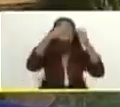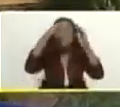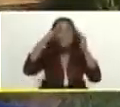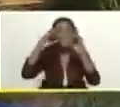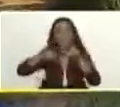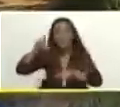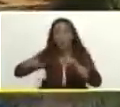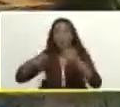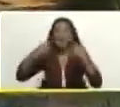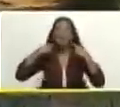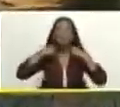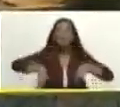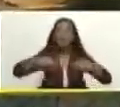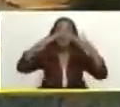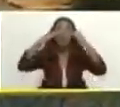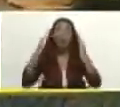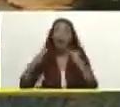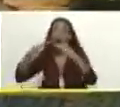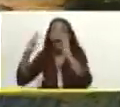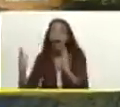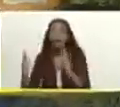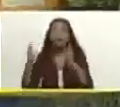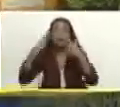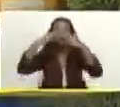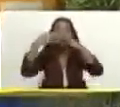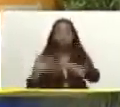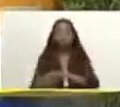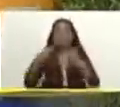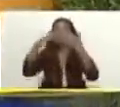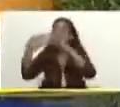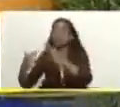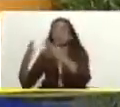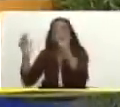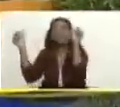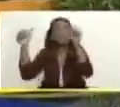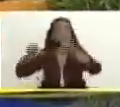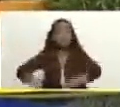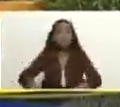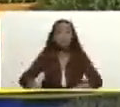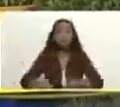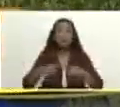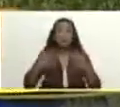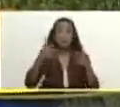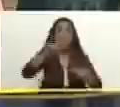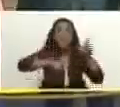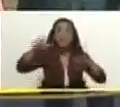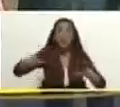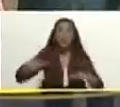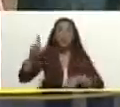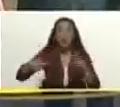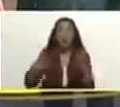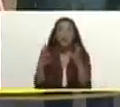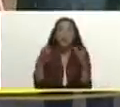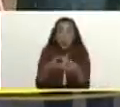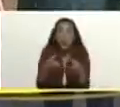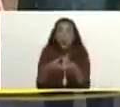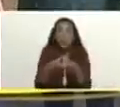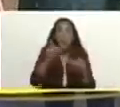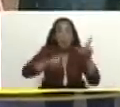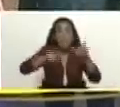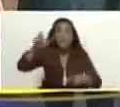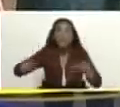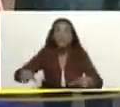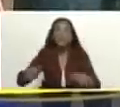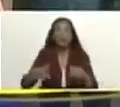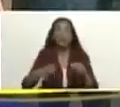Fundanides, Ezequiel Zamora y esos refugiados perdieron sus casas y es un lote bastante importante, un grupo bastante importante